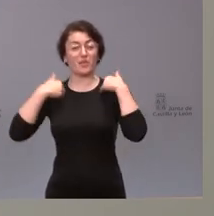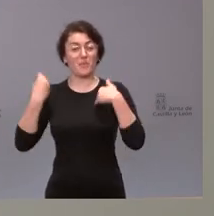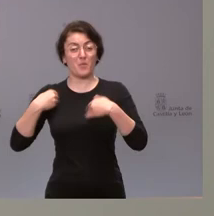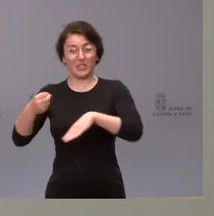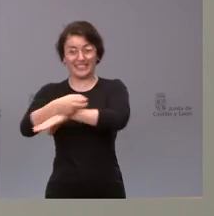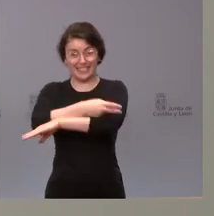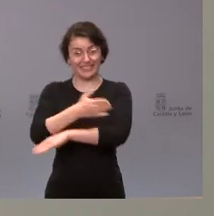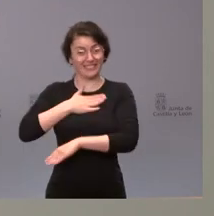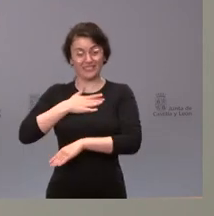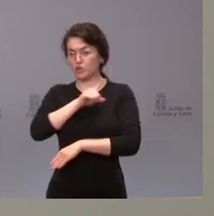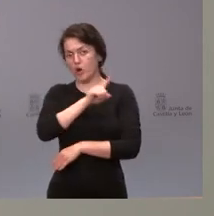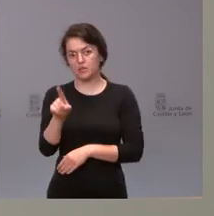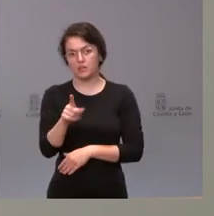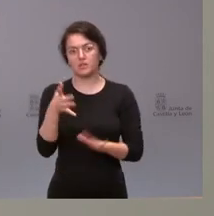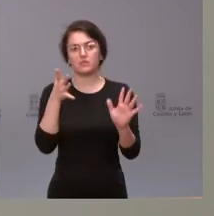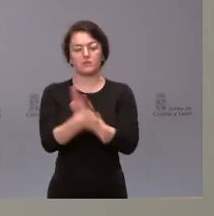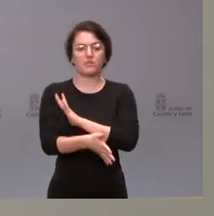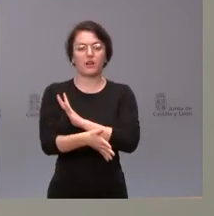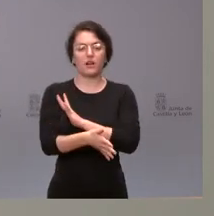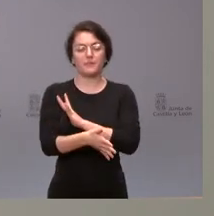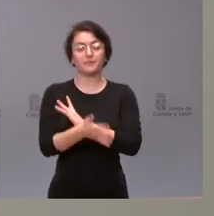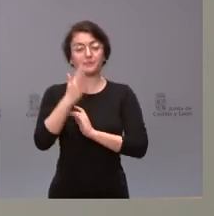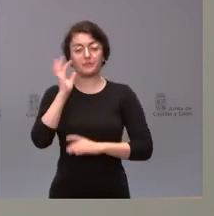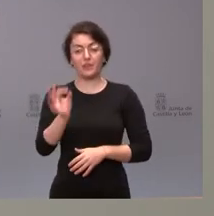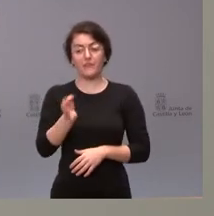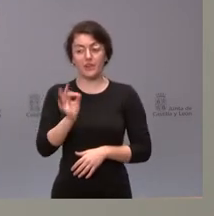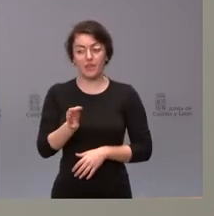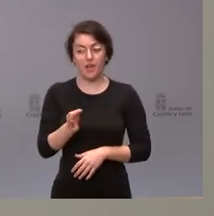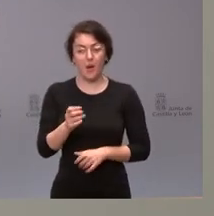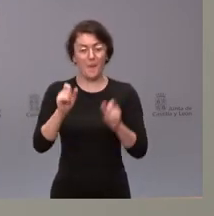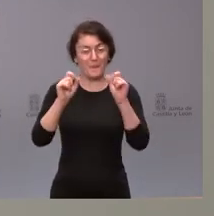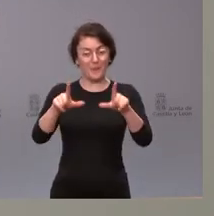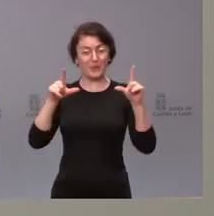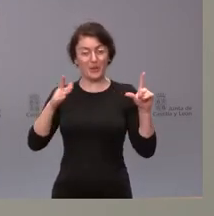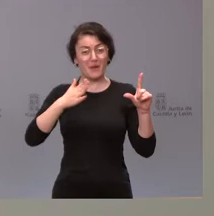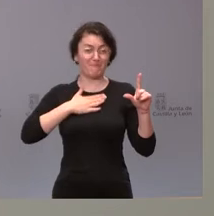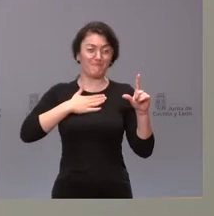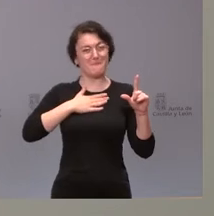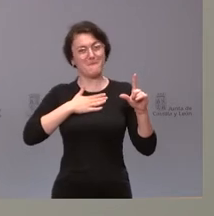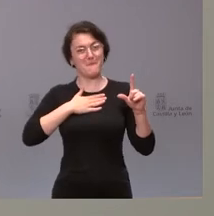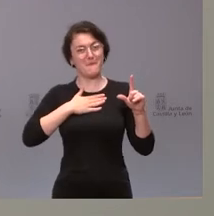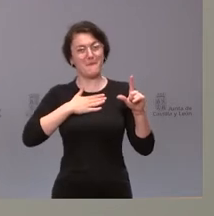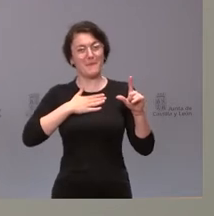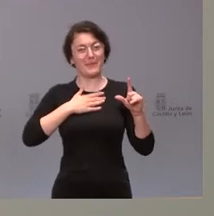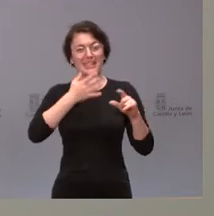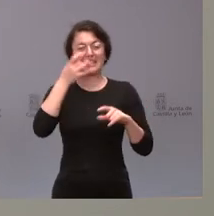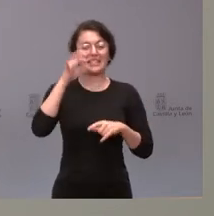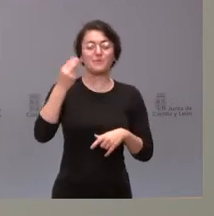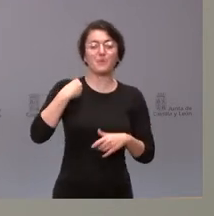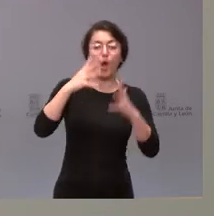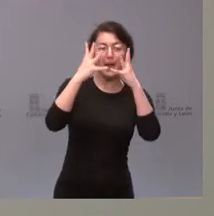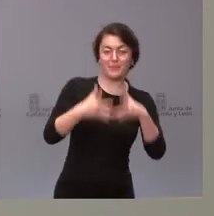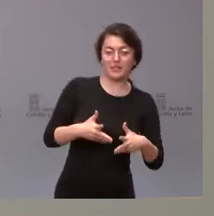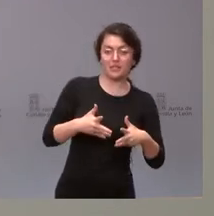de las vías. Y, por tanto, siendo cierto que los principales protagonistas como Administraciones públicas son las dos Administraciones, tanto la local